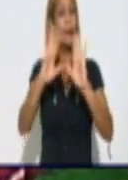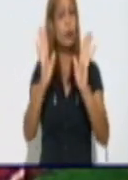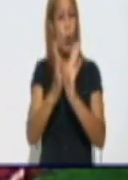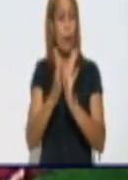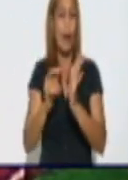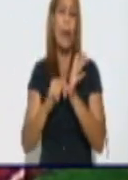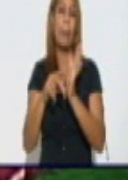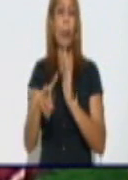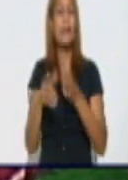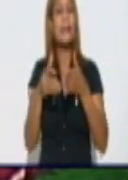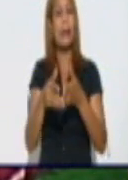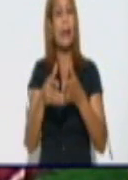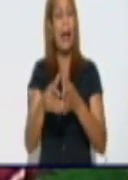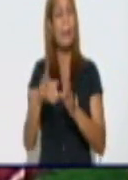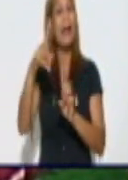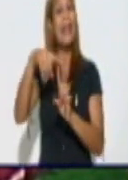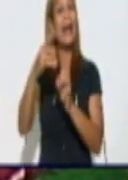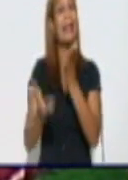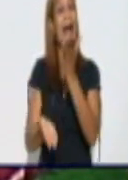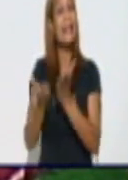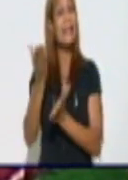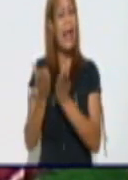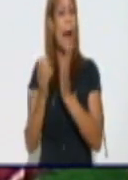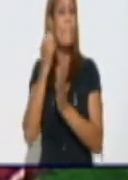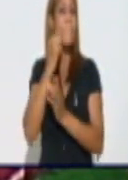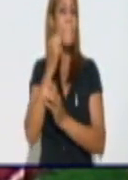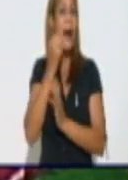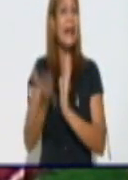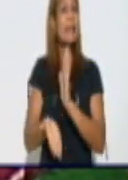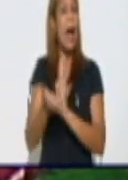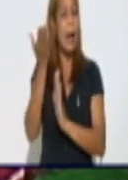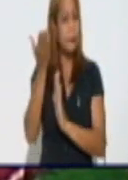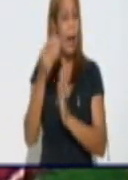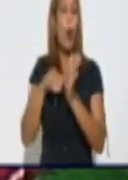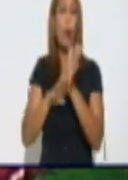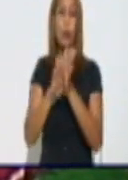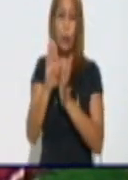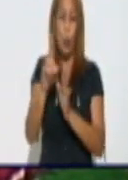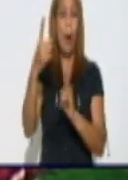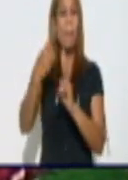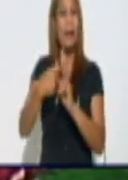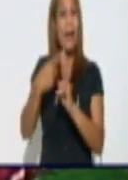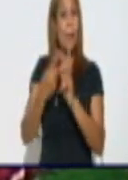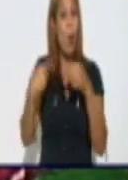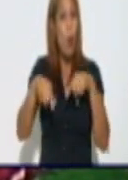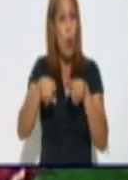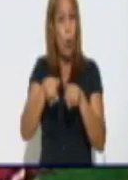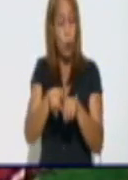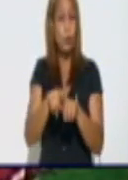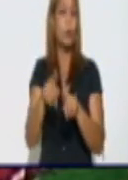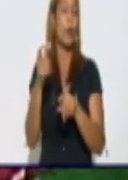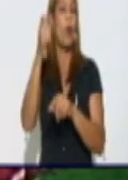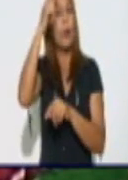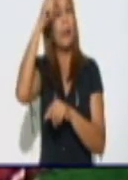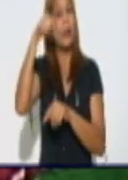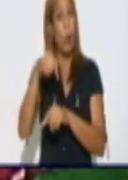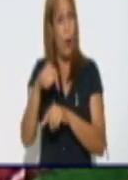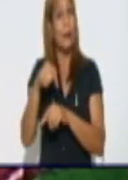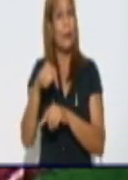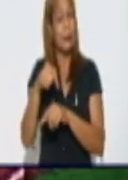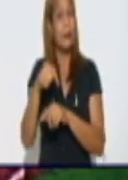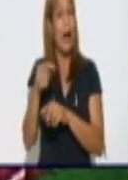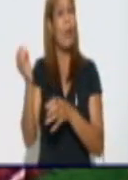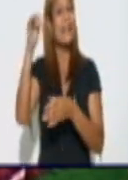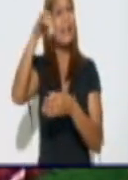provincia. La tasa de incidencia más alta sigue siendo la de Bayamo, con Jiguaní en un segundo escaño.